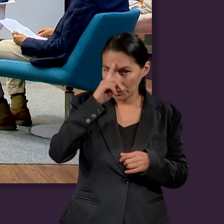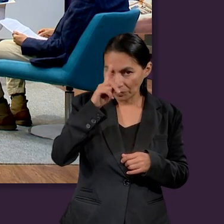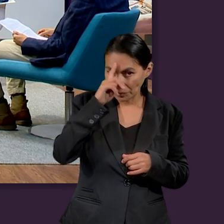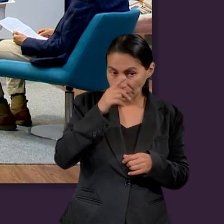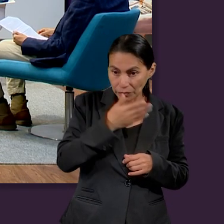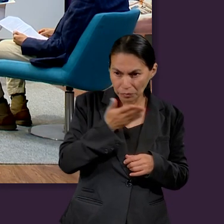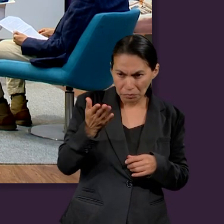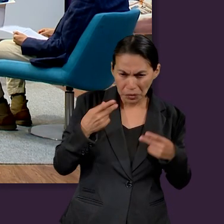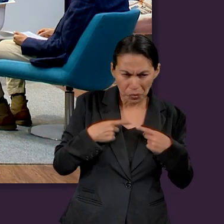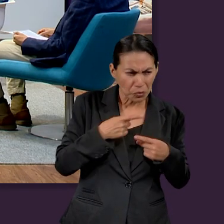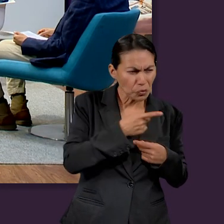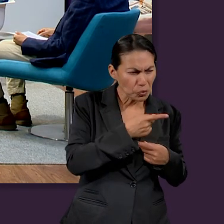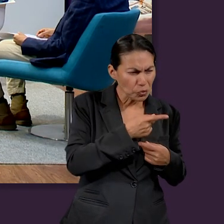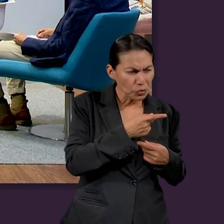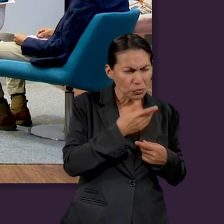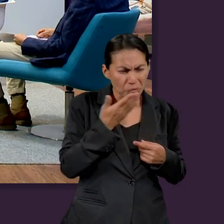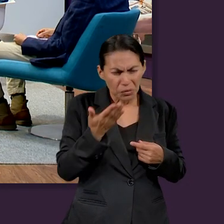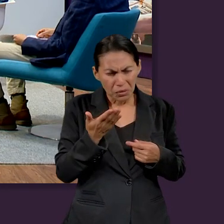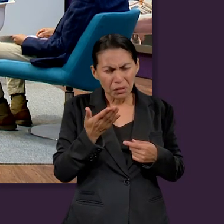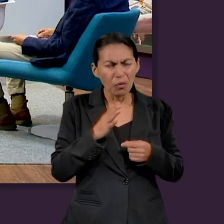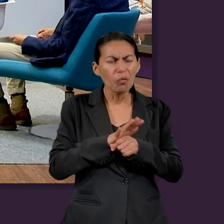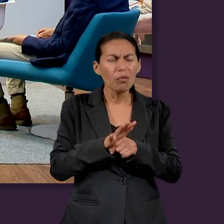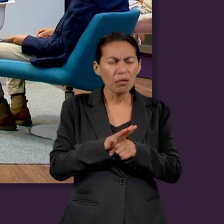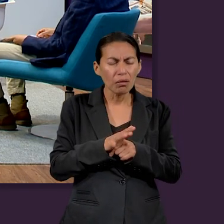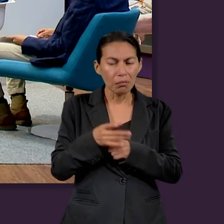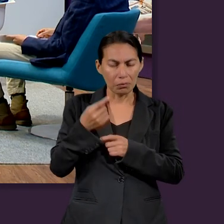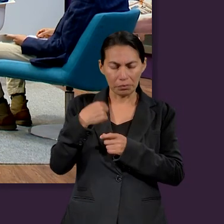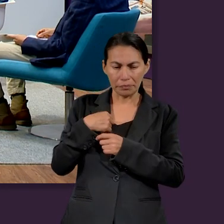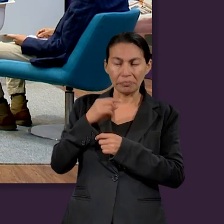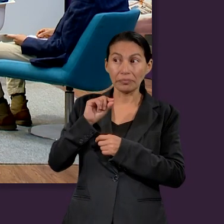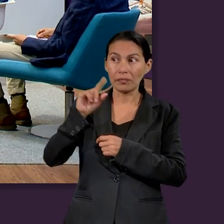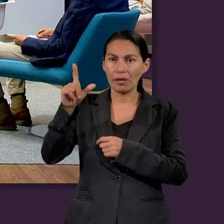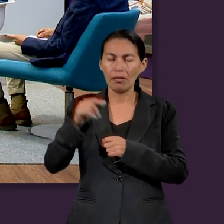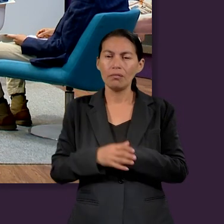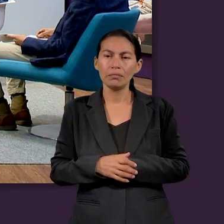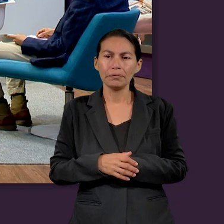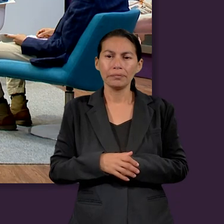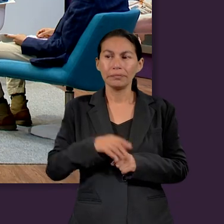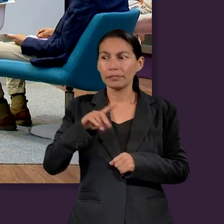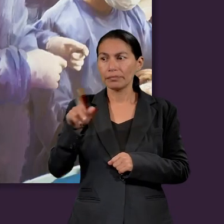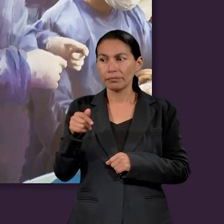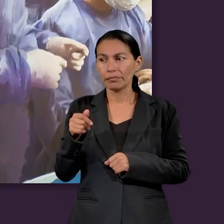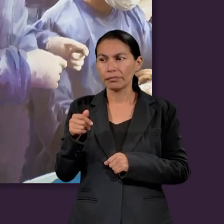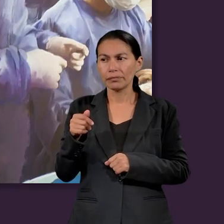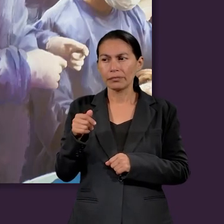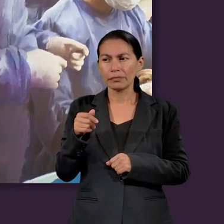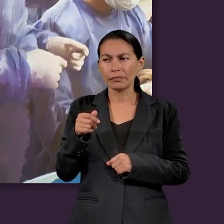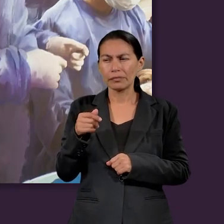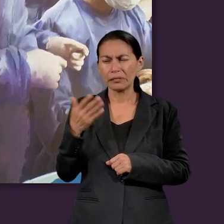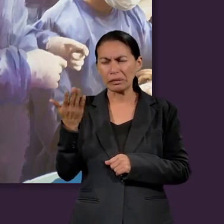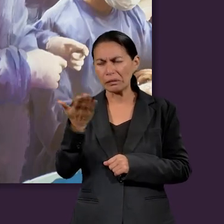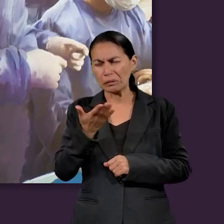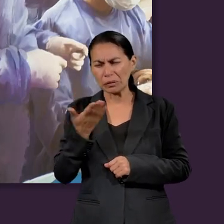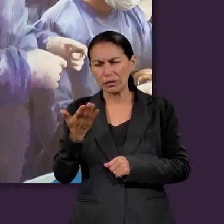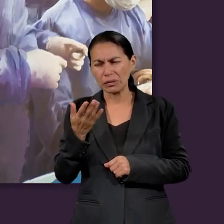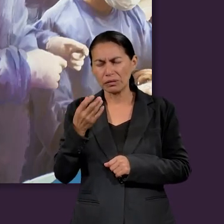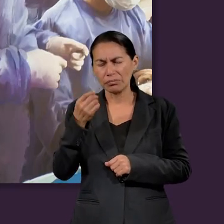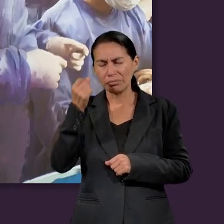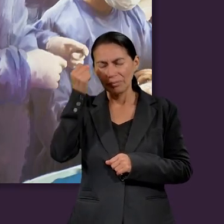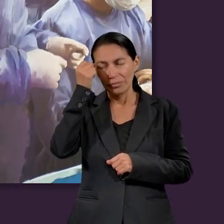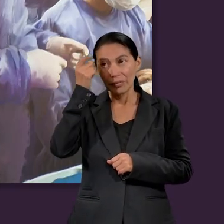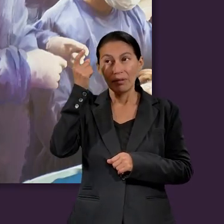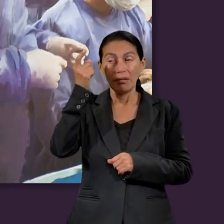tendrías, Luz, o pedirías para tener éxito? Después de ver todo esto, me surgió una